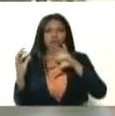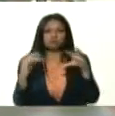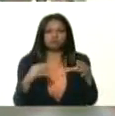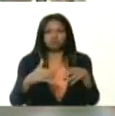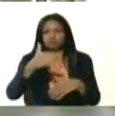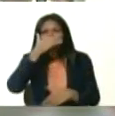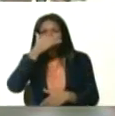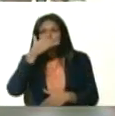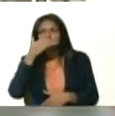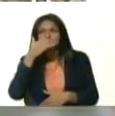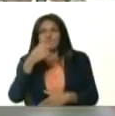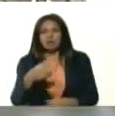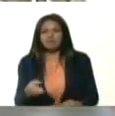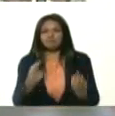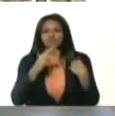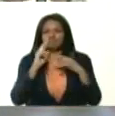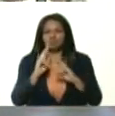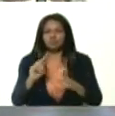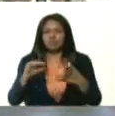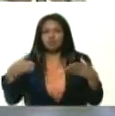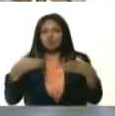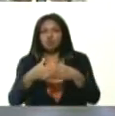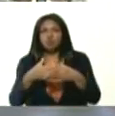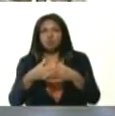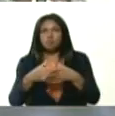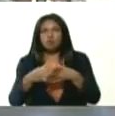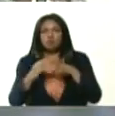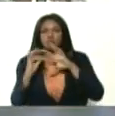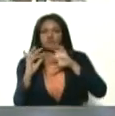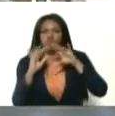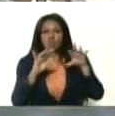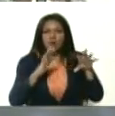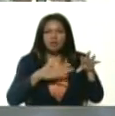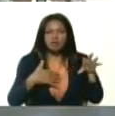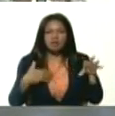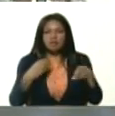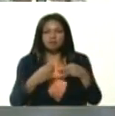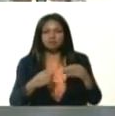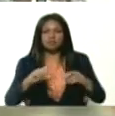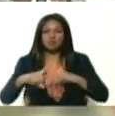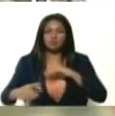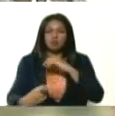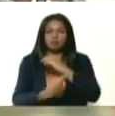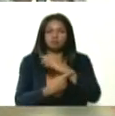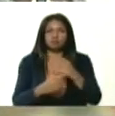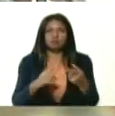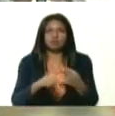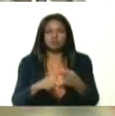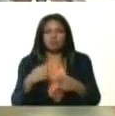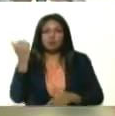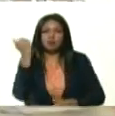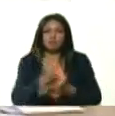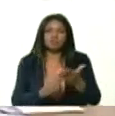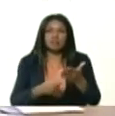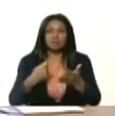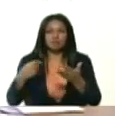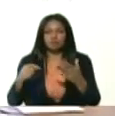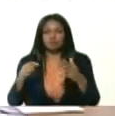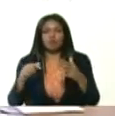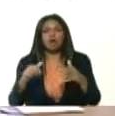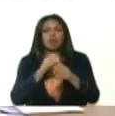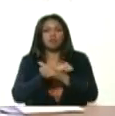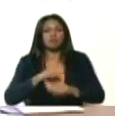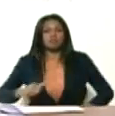están en correspondencia con los grupos conspiradores del guaidocismo para asesinar y atacar a la Fuerza